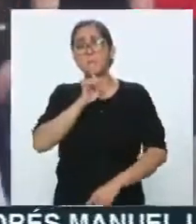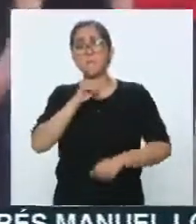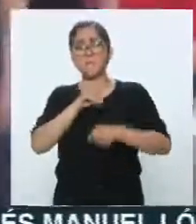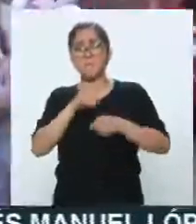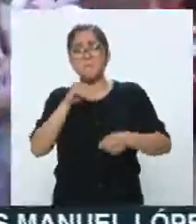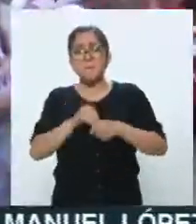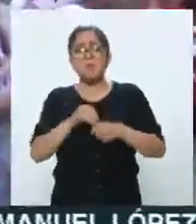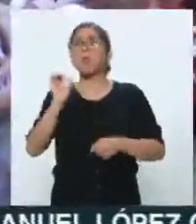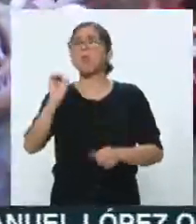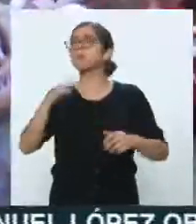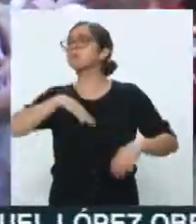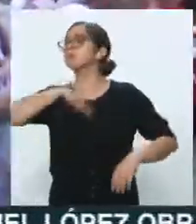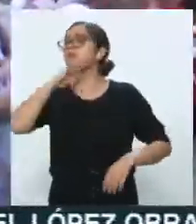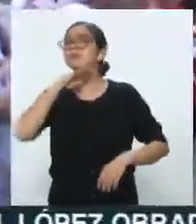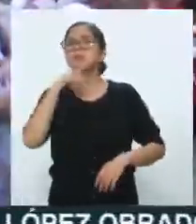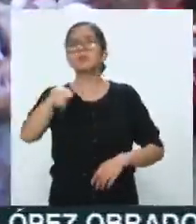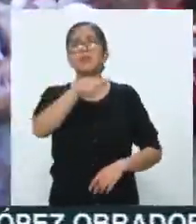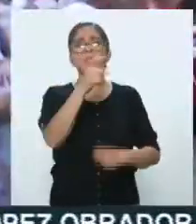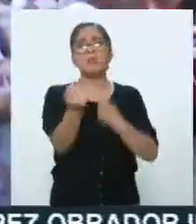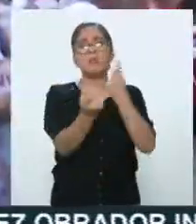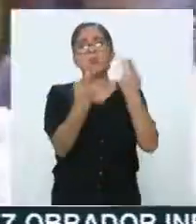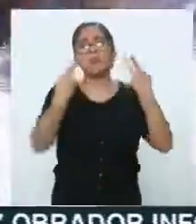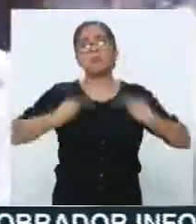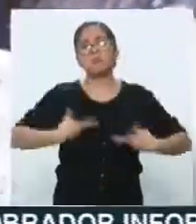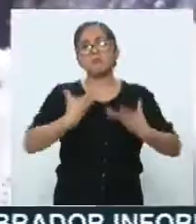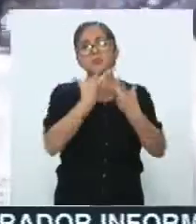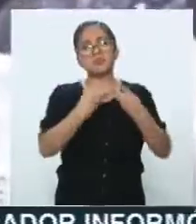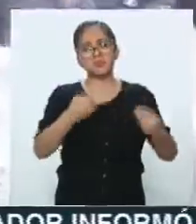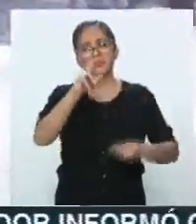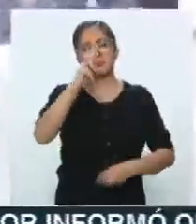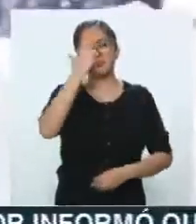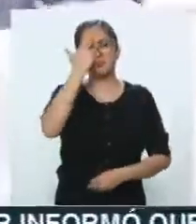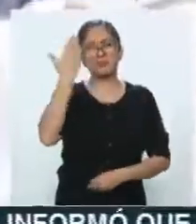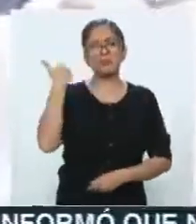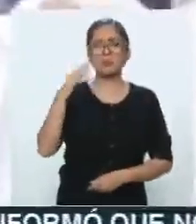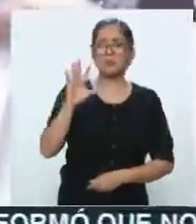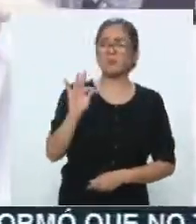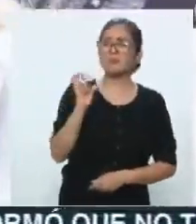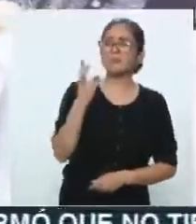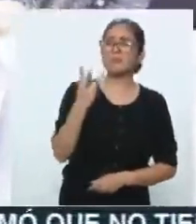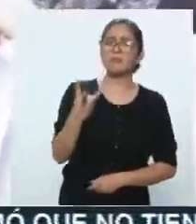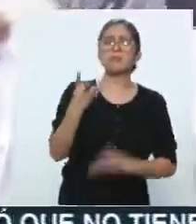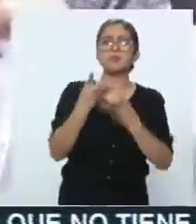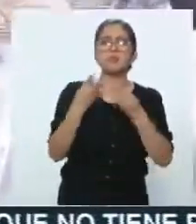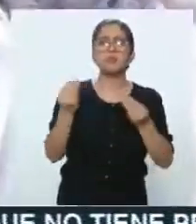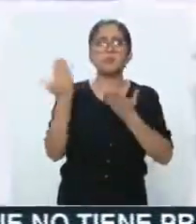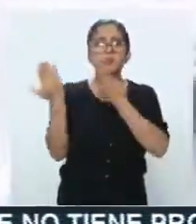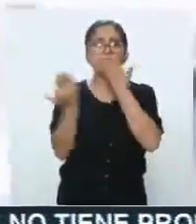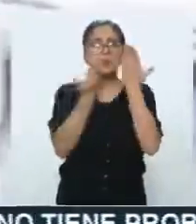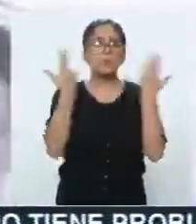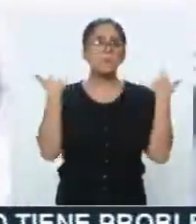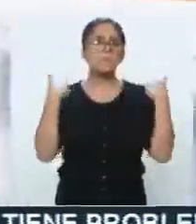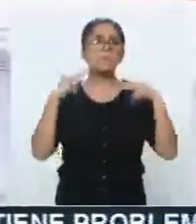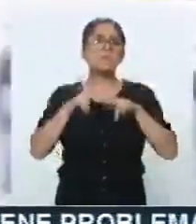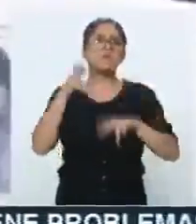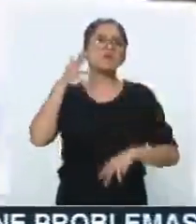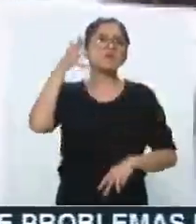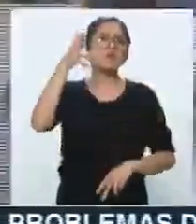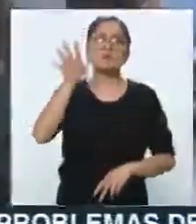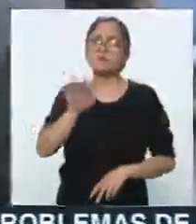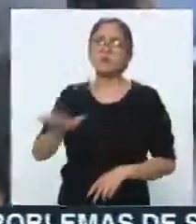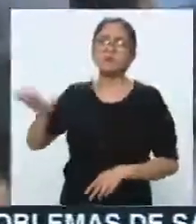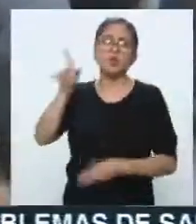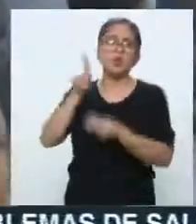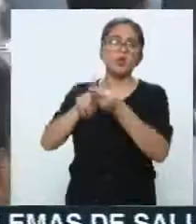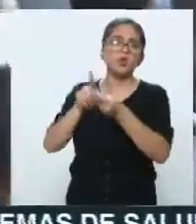negligencia en la desaparición de 43 estudiantes de la normal de Ayotzinapa. Sin duda, un